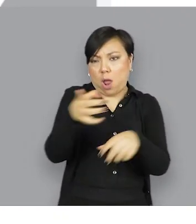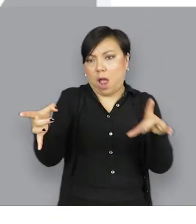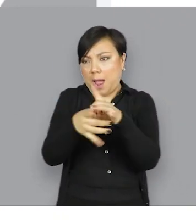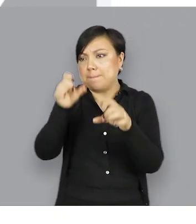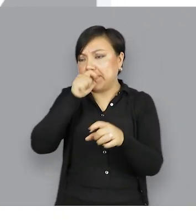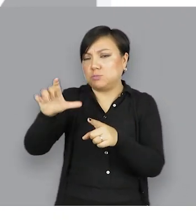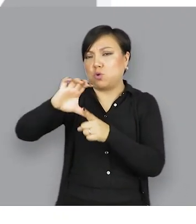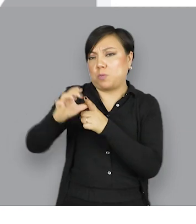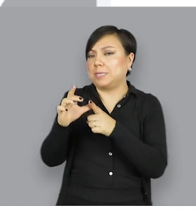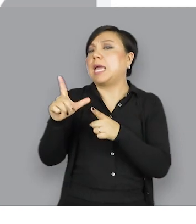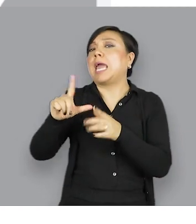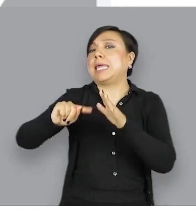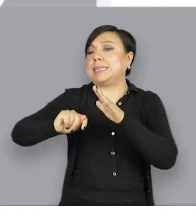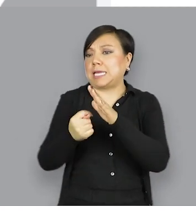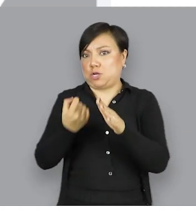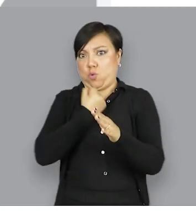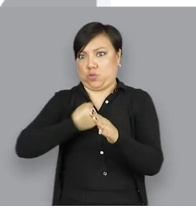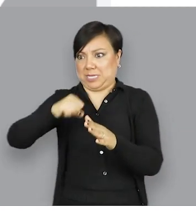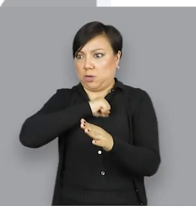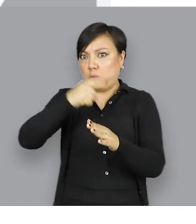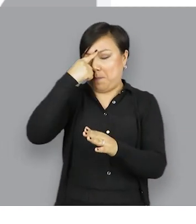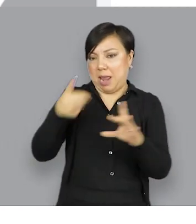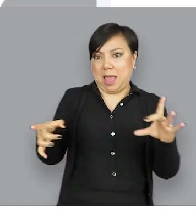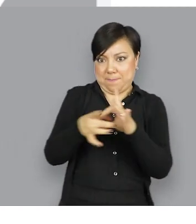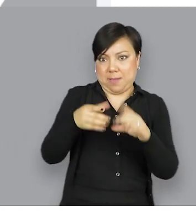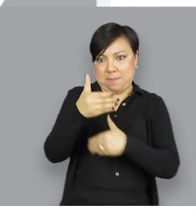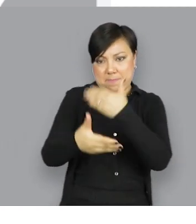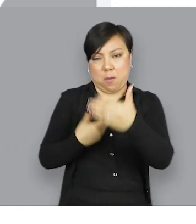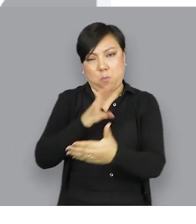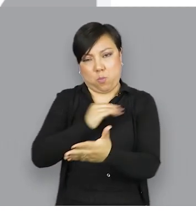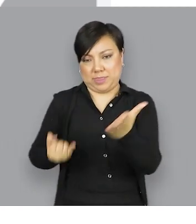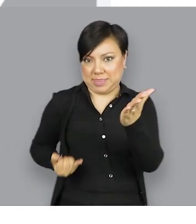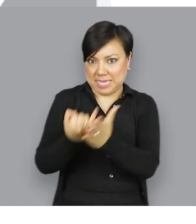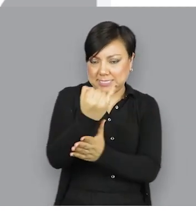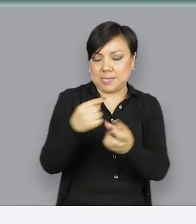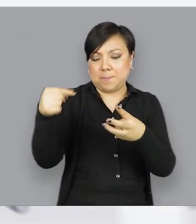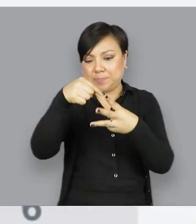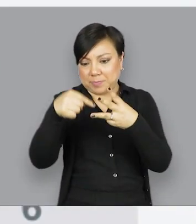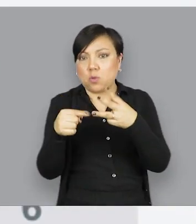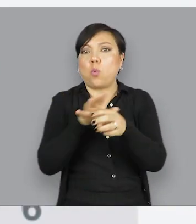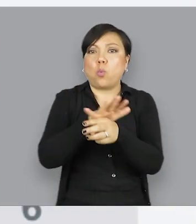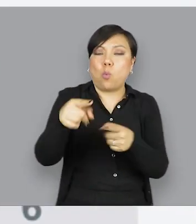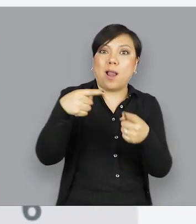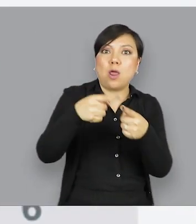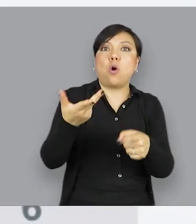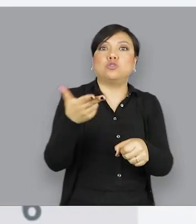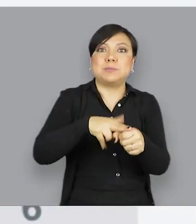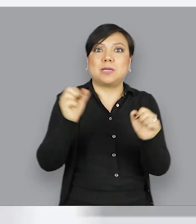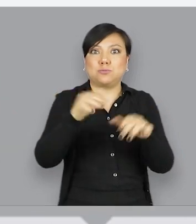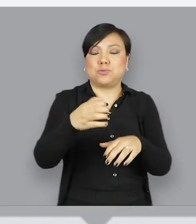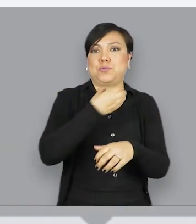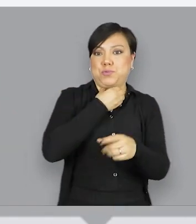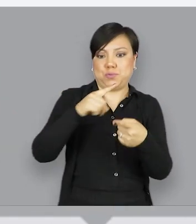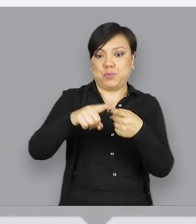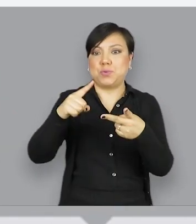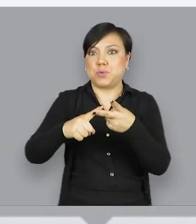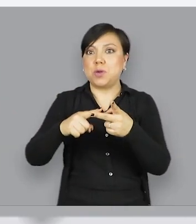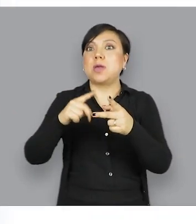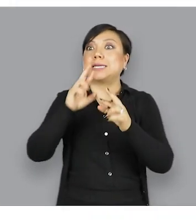mismo que utiliza el Comité Técnico de Salud para tomar decisiones con base en tres valores que tú ya conoces. Hospitalización,